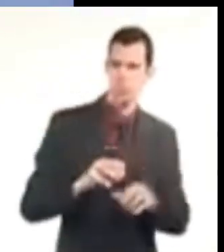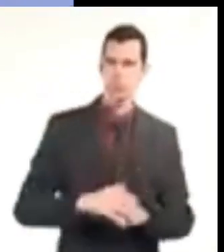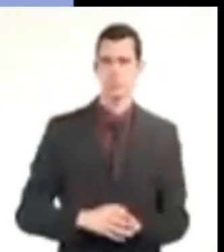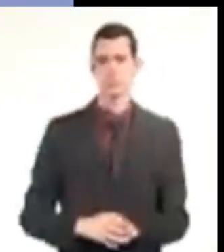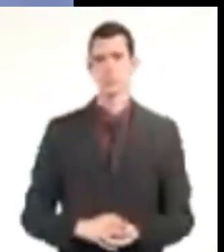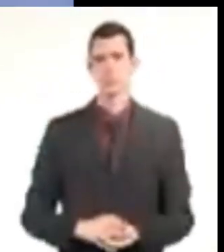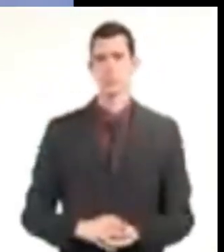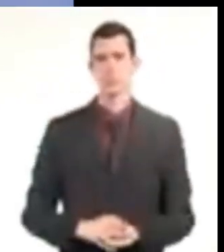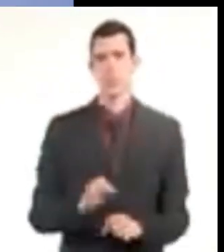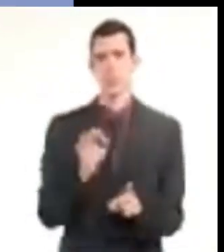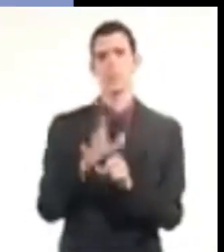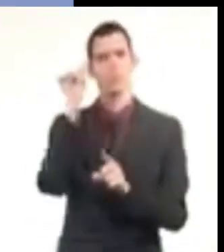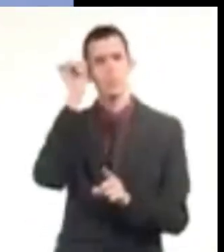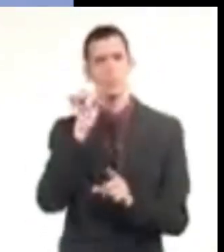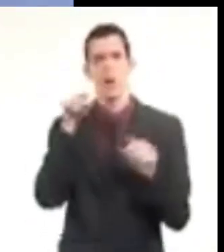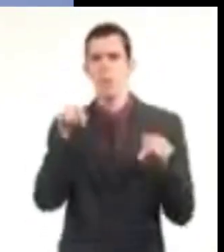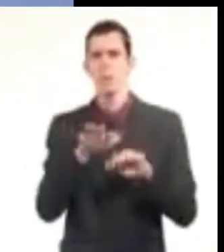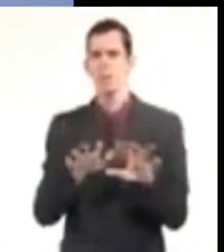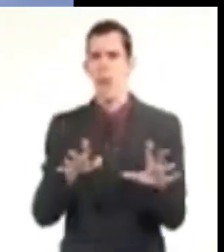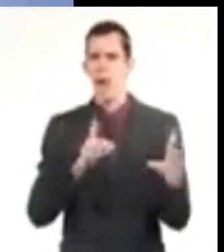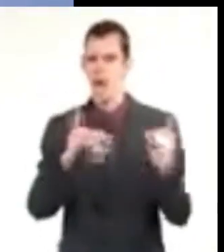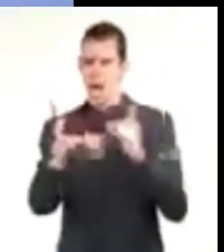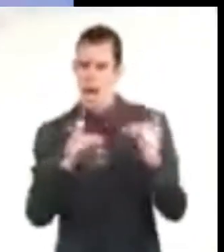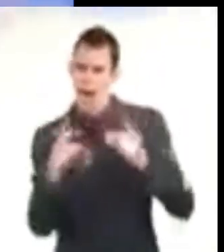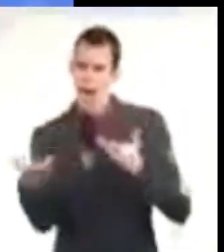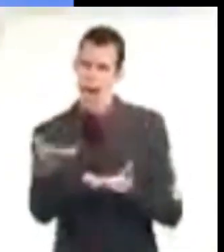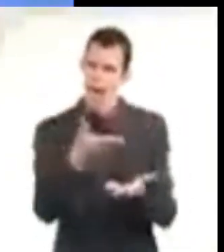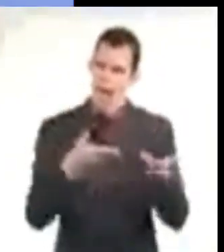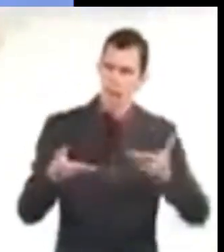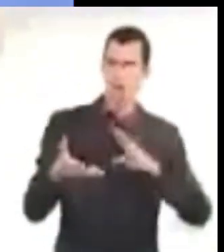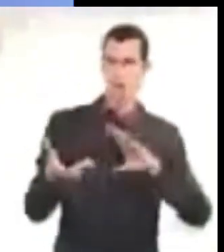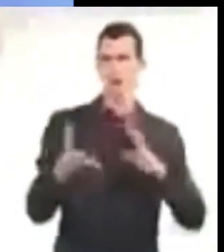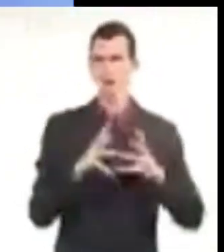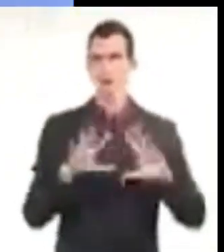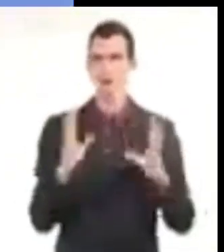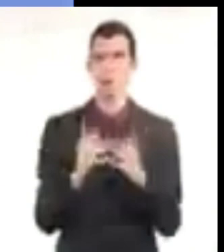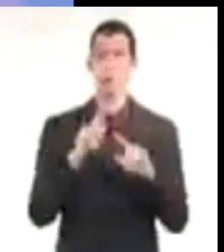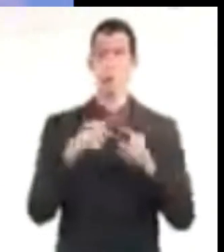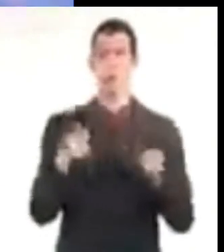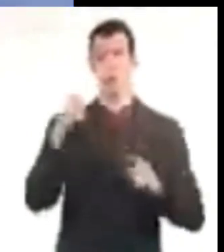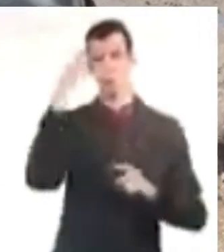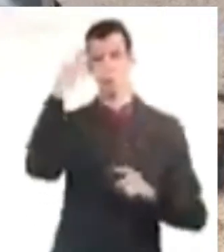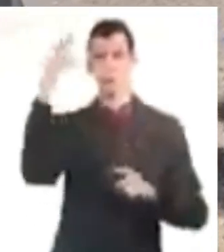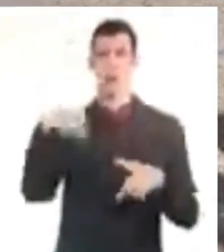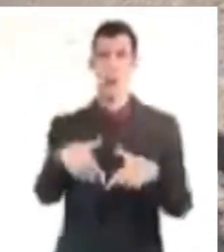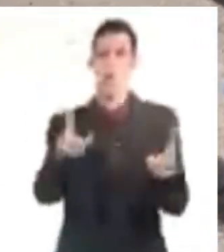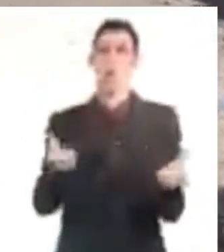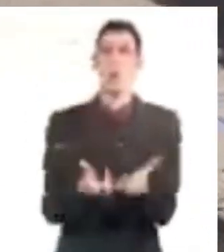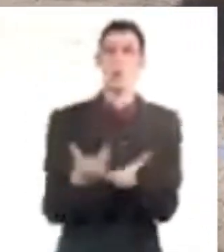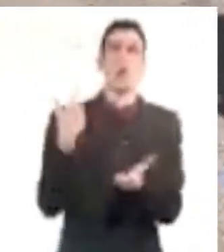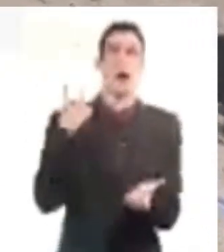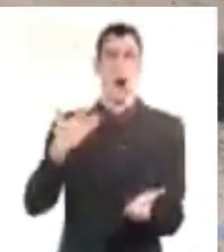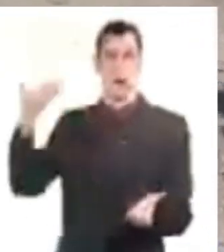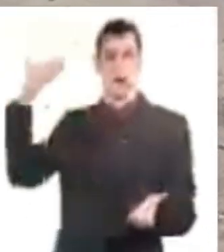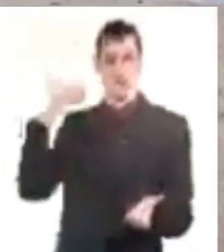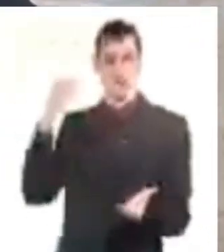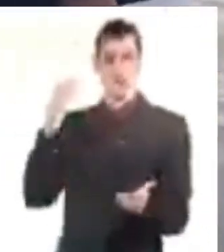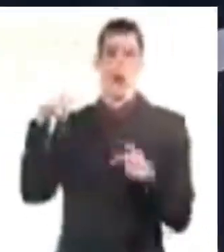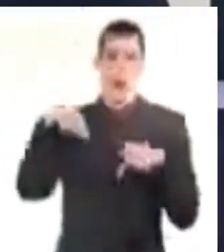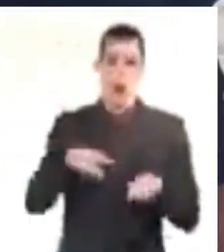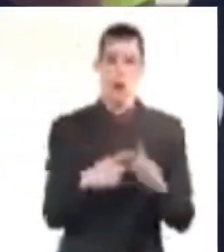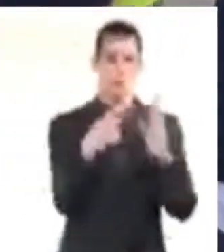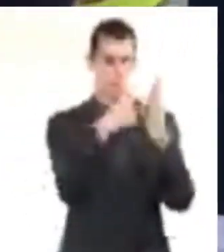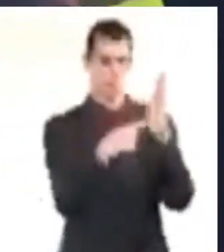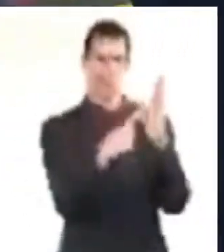que alguien me, no sé, porque yo necesito salir de Cuba allá. Enardecidos al escuchar la noticia, fanáticos y detractores de